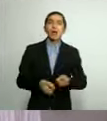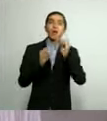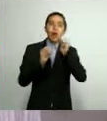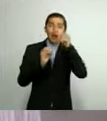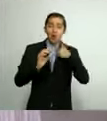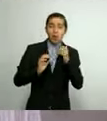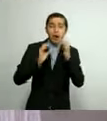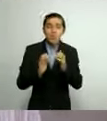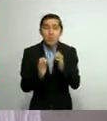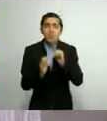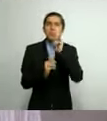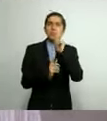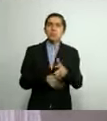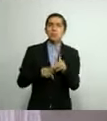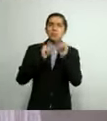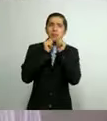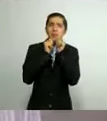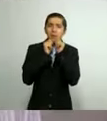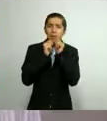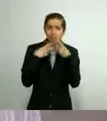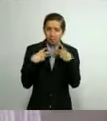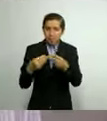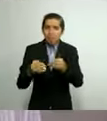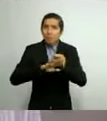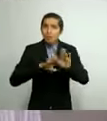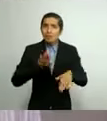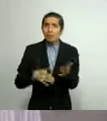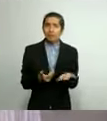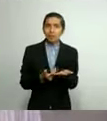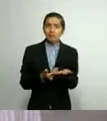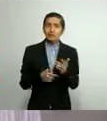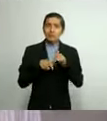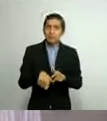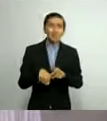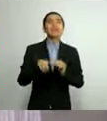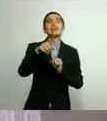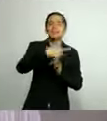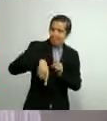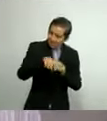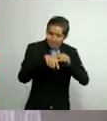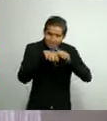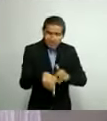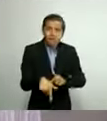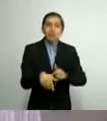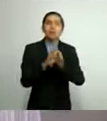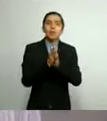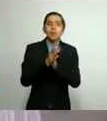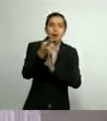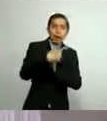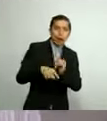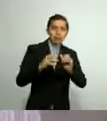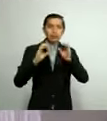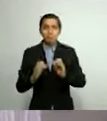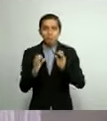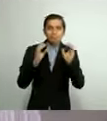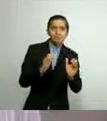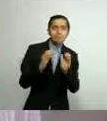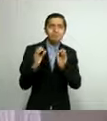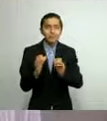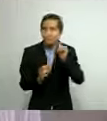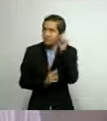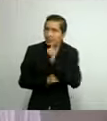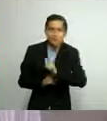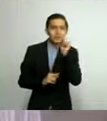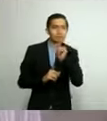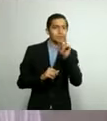mate a ningún ser querido. Sigamos manteniéndonos en alerta, sigamos